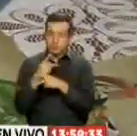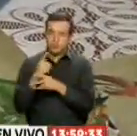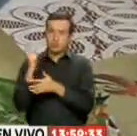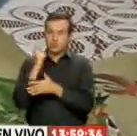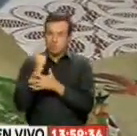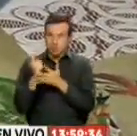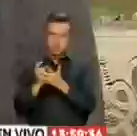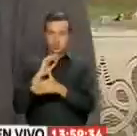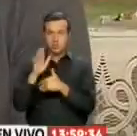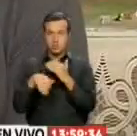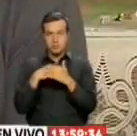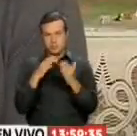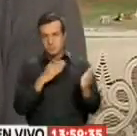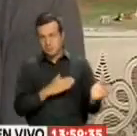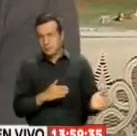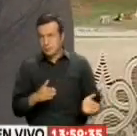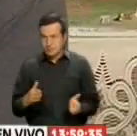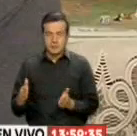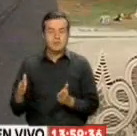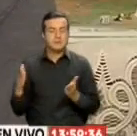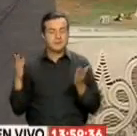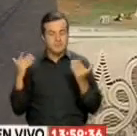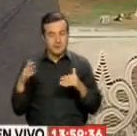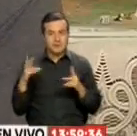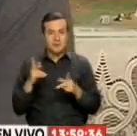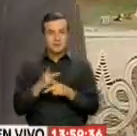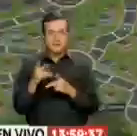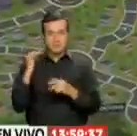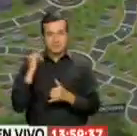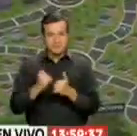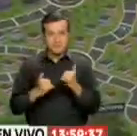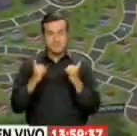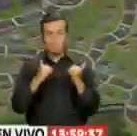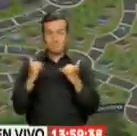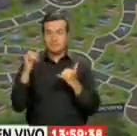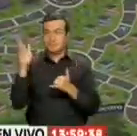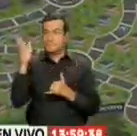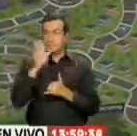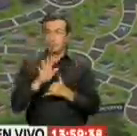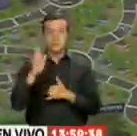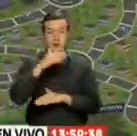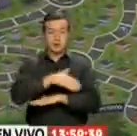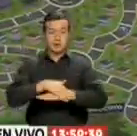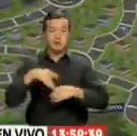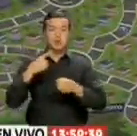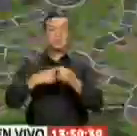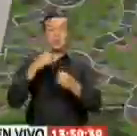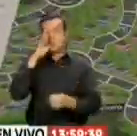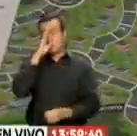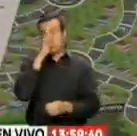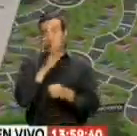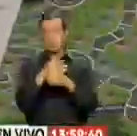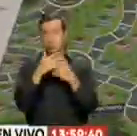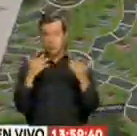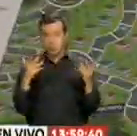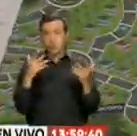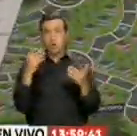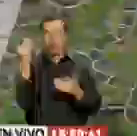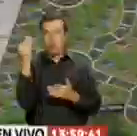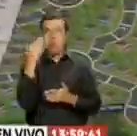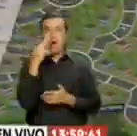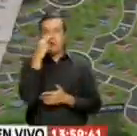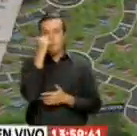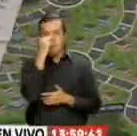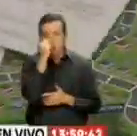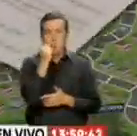La parte del diseño La parte ya De producción final Este recorrido Por las calles de Quito Tiene como componentes La salquiteña Para